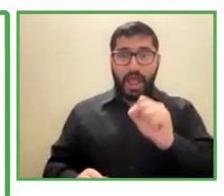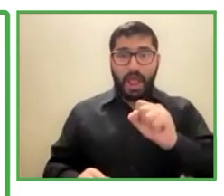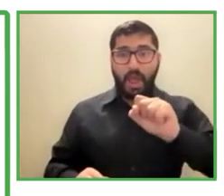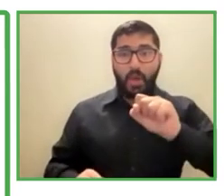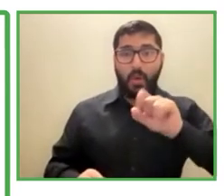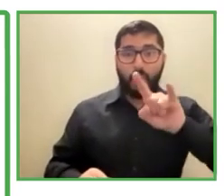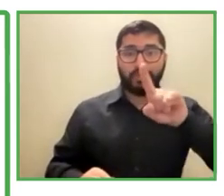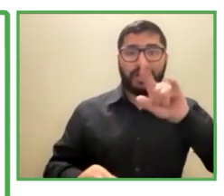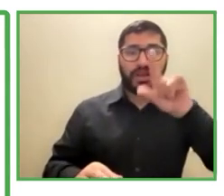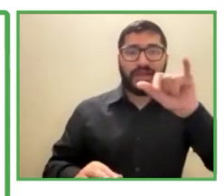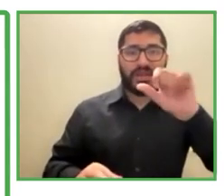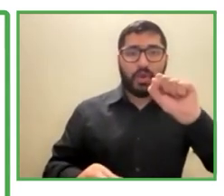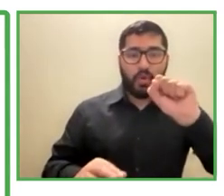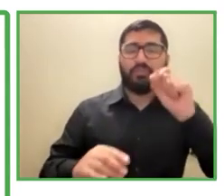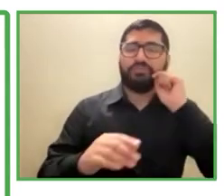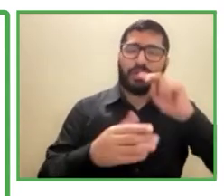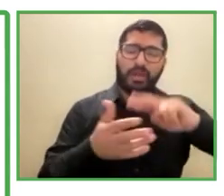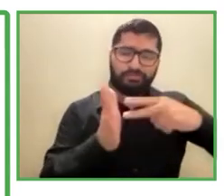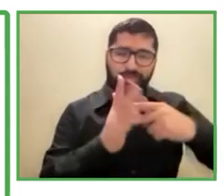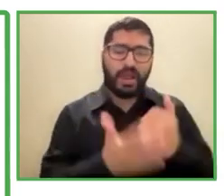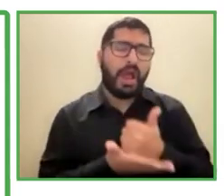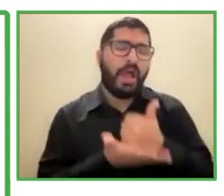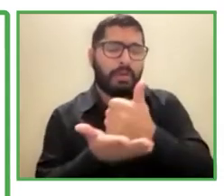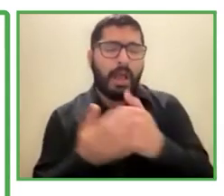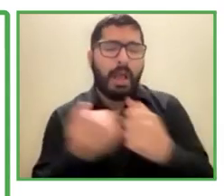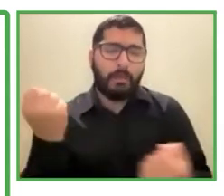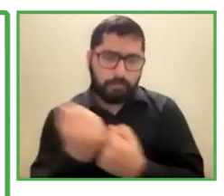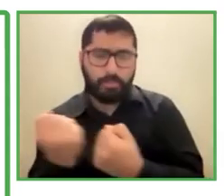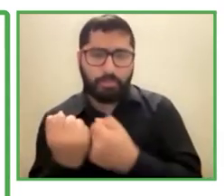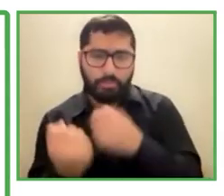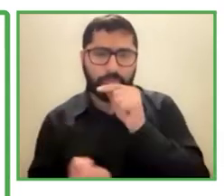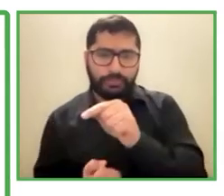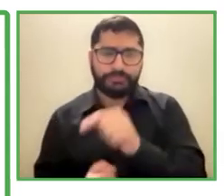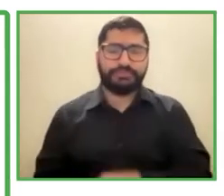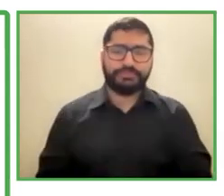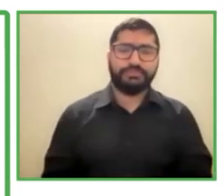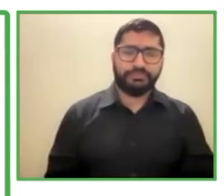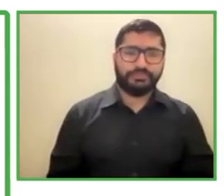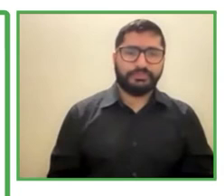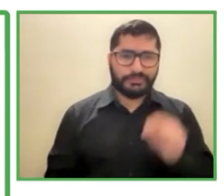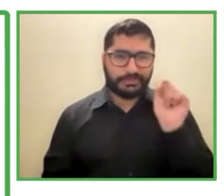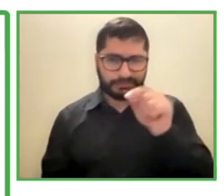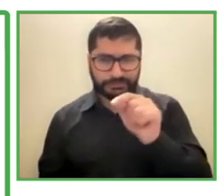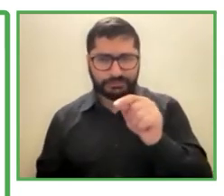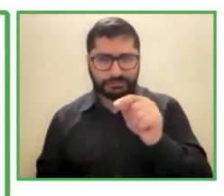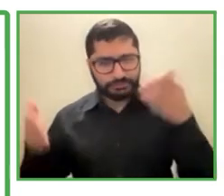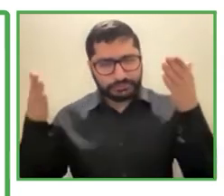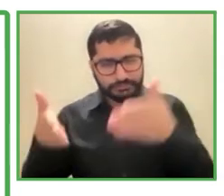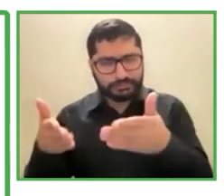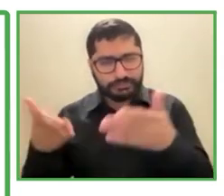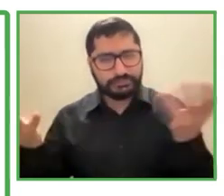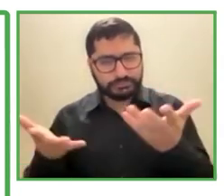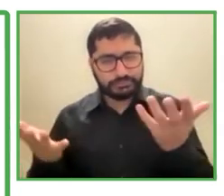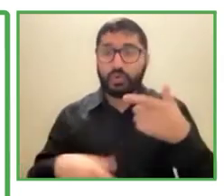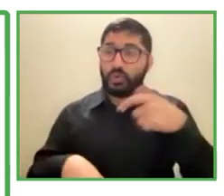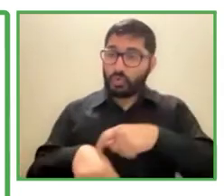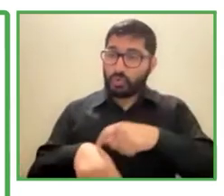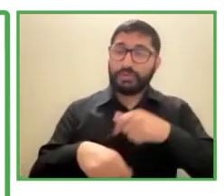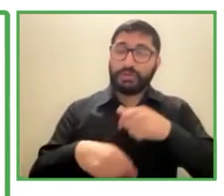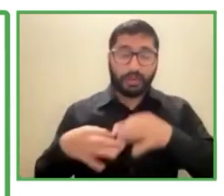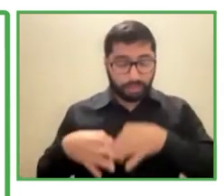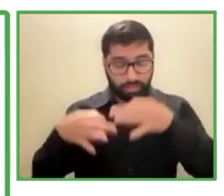educador sordo este proyecto tomó todo un año pero al final creamos un muy buen libro